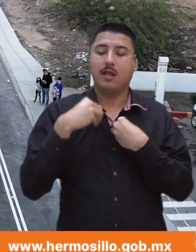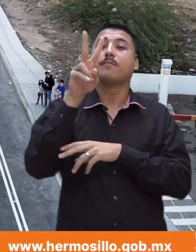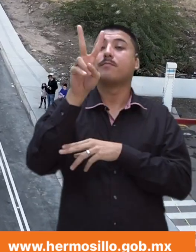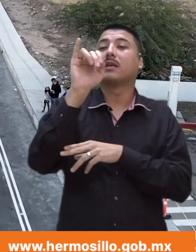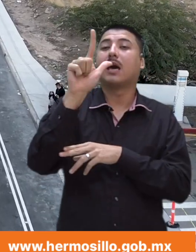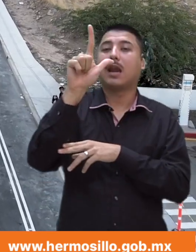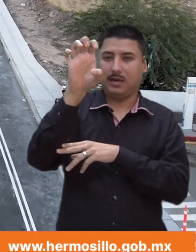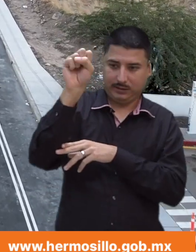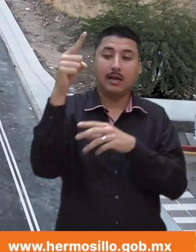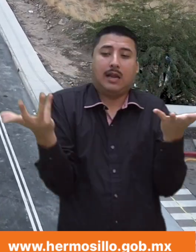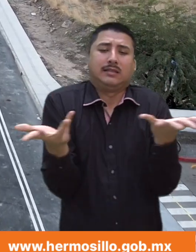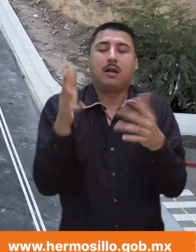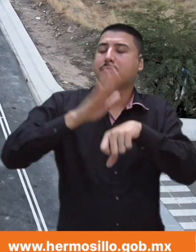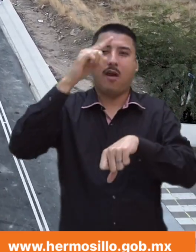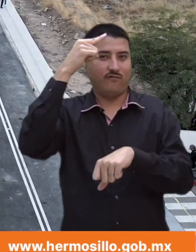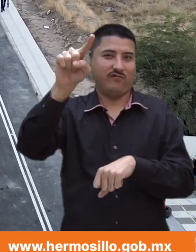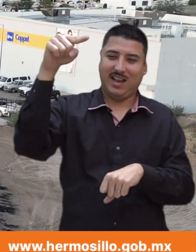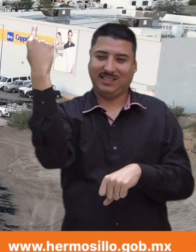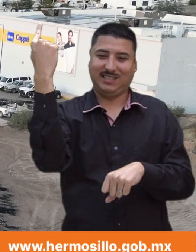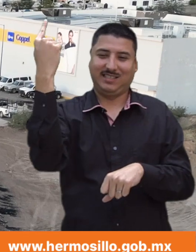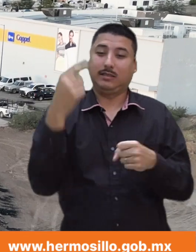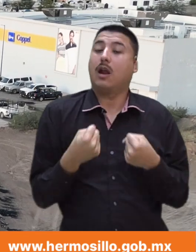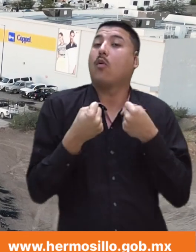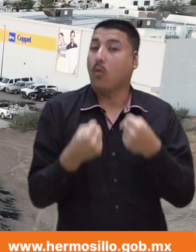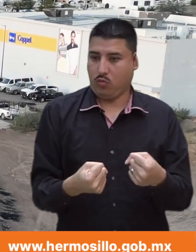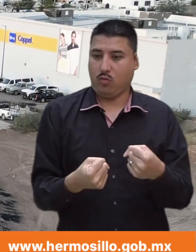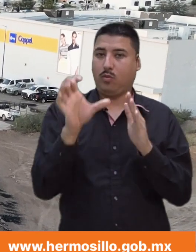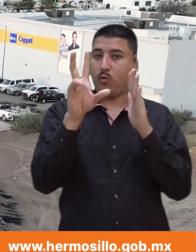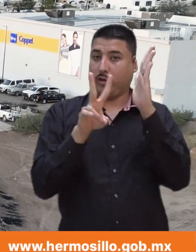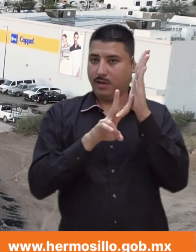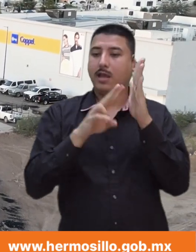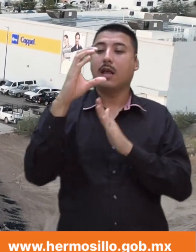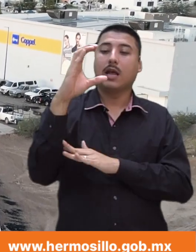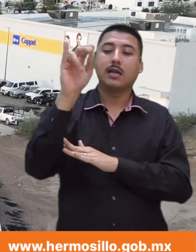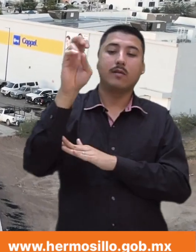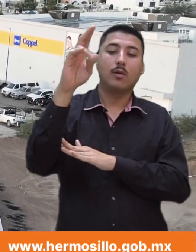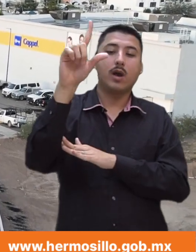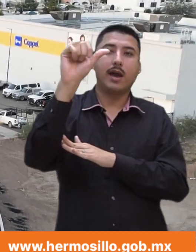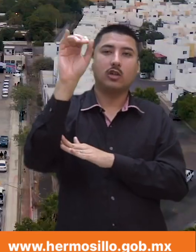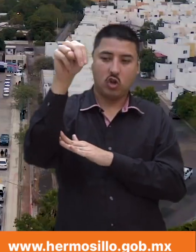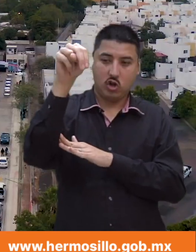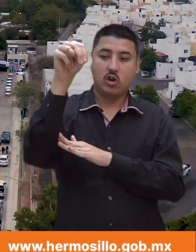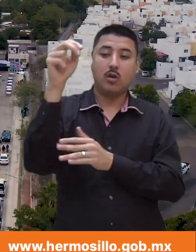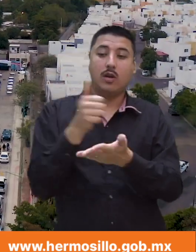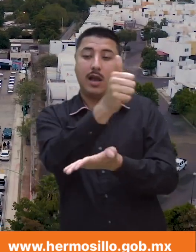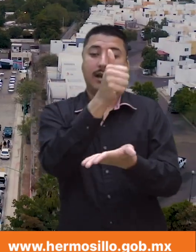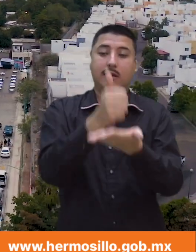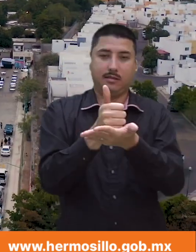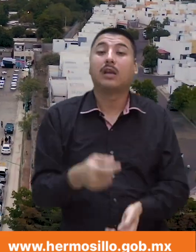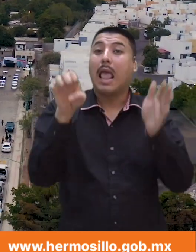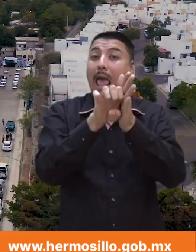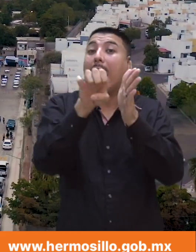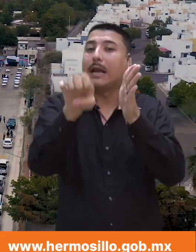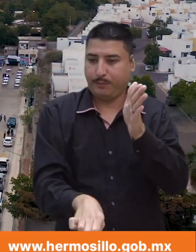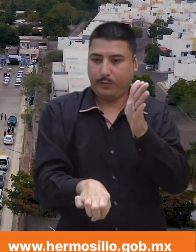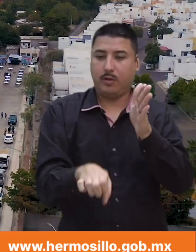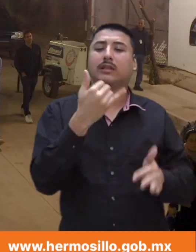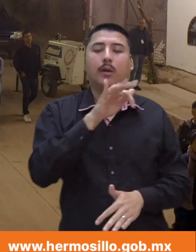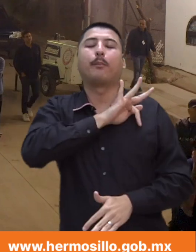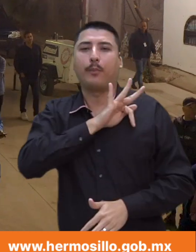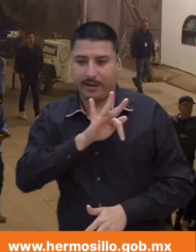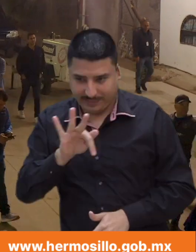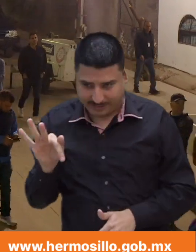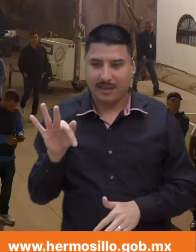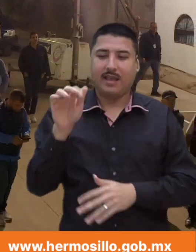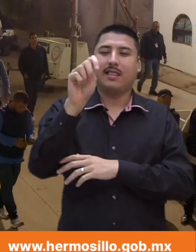ejemplo, ya puedes transitar por la prolongación del Boulevard Las Quintas. ¡Está nuevecita! También está lista la calle Israel González